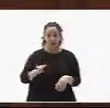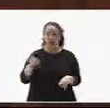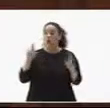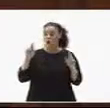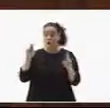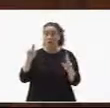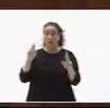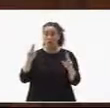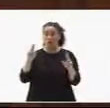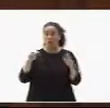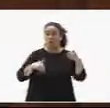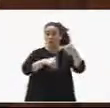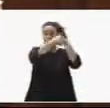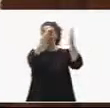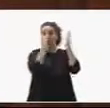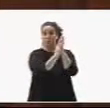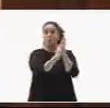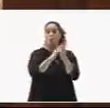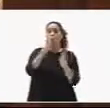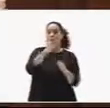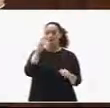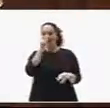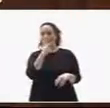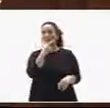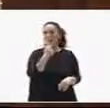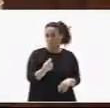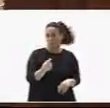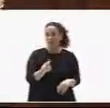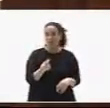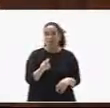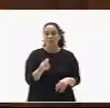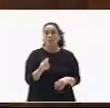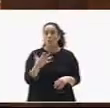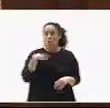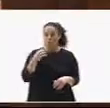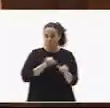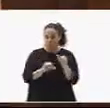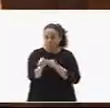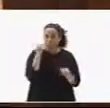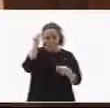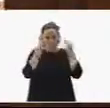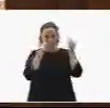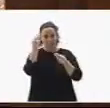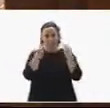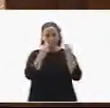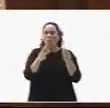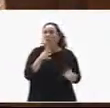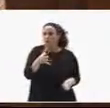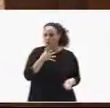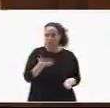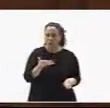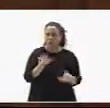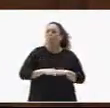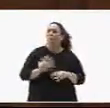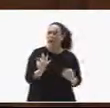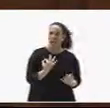en un lugar bien visible donde lo pueda ver y pueda empezar a reflexionar el por qué y para qué